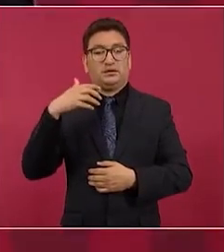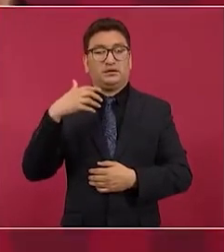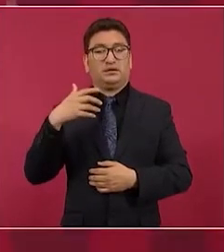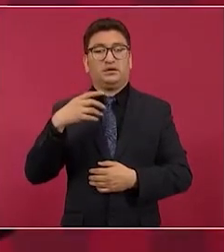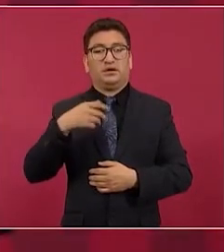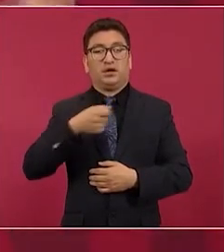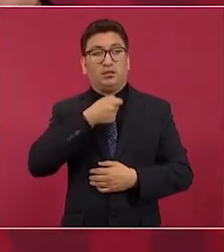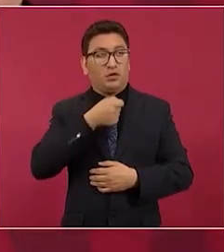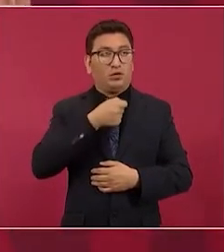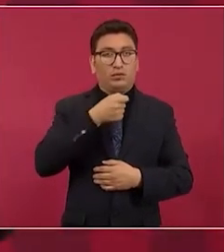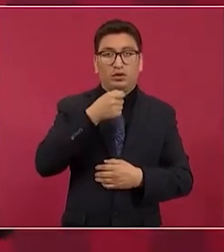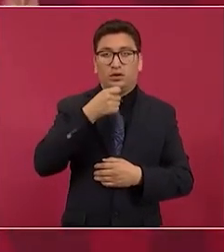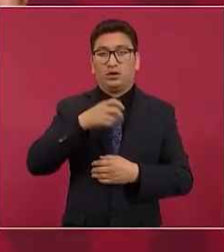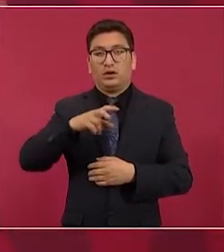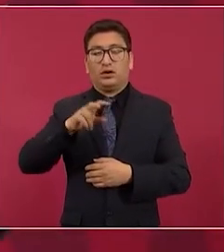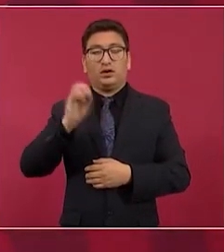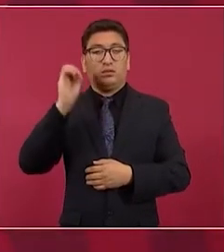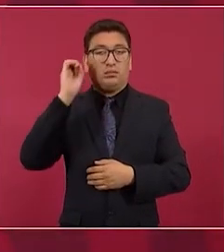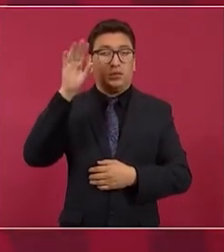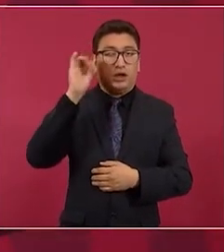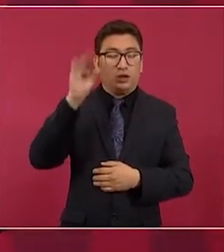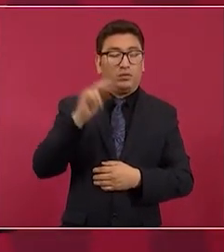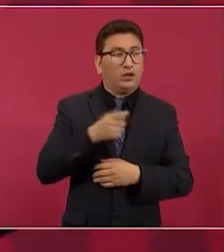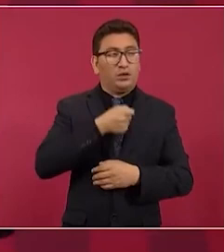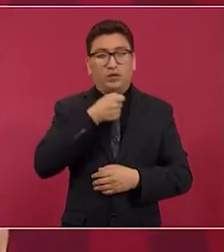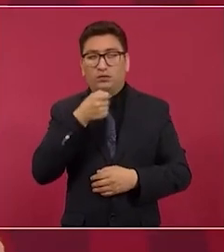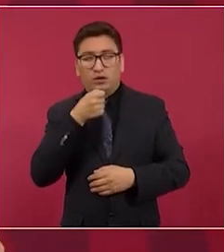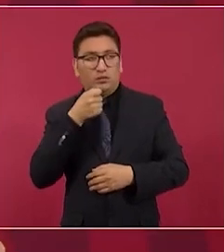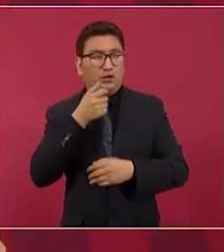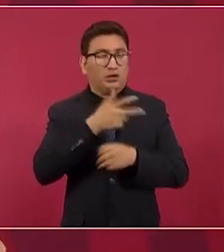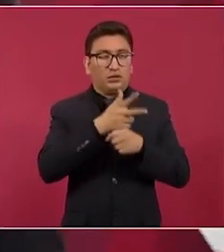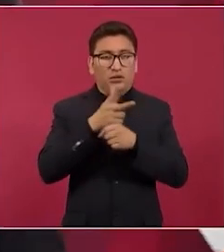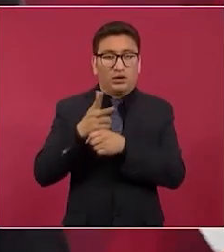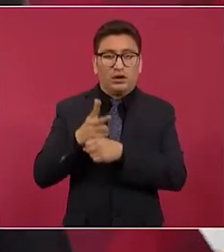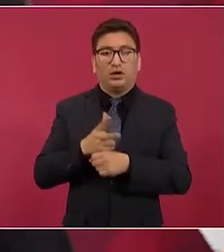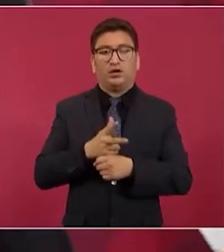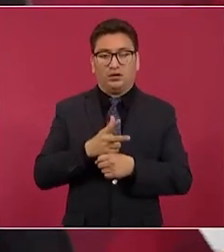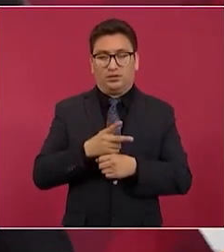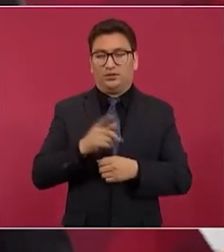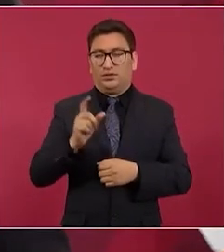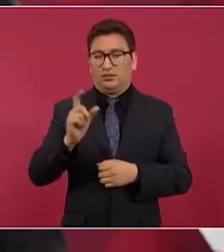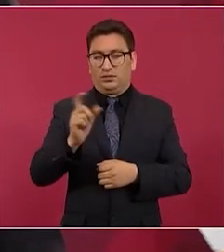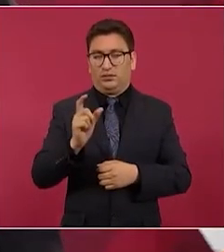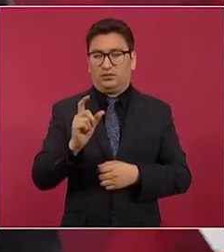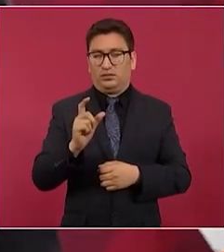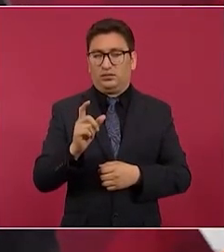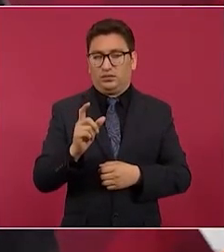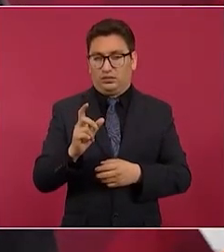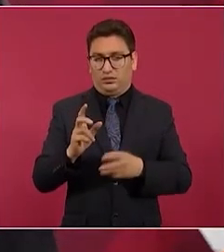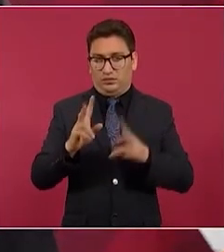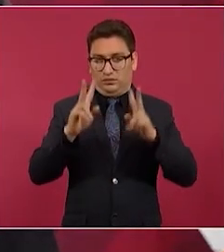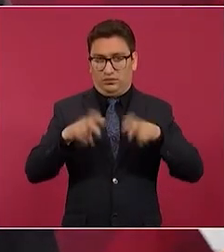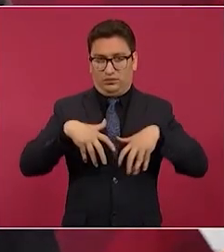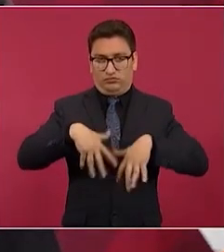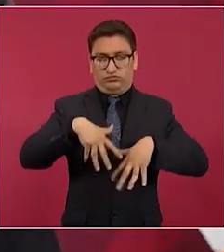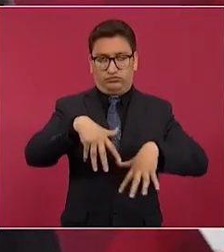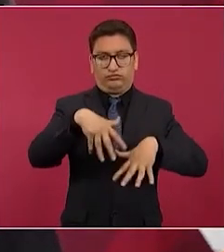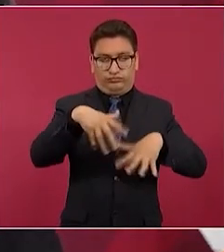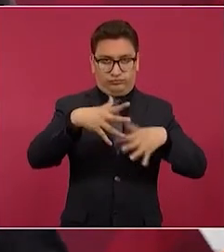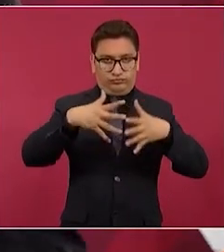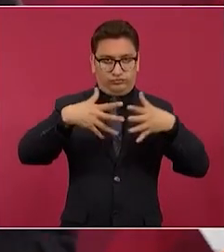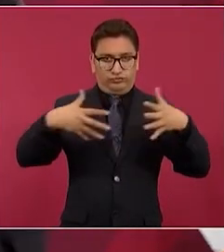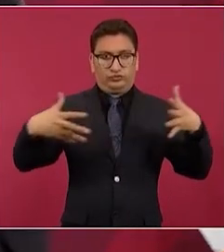transmitiendo en vivo, bueno, cuando se trata de una movilización así,